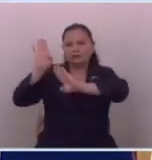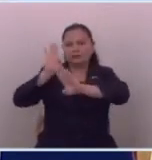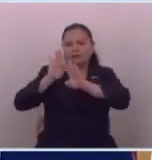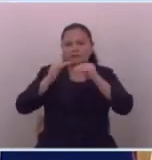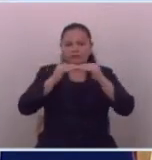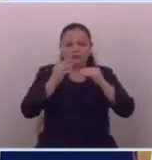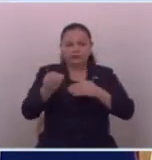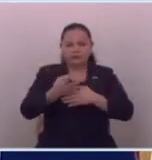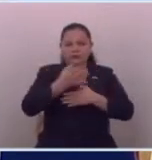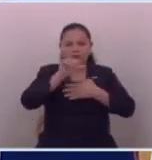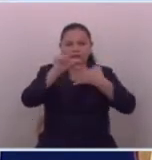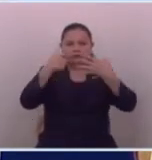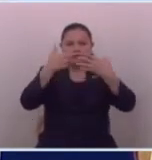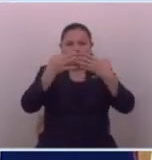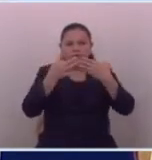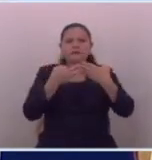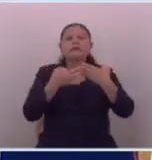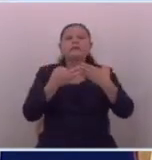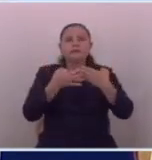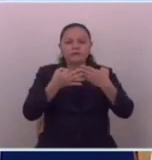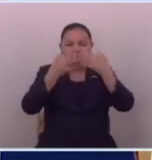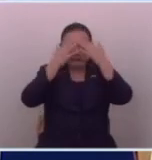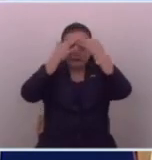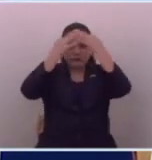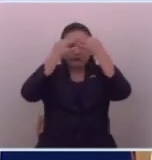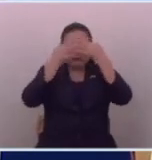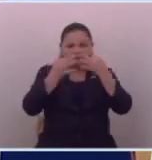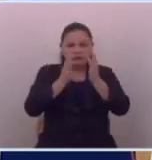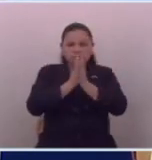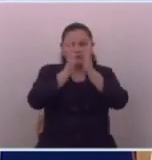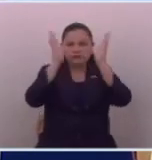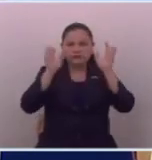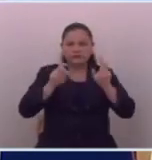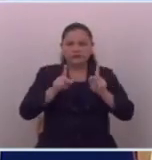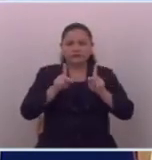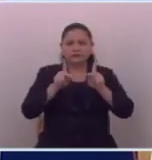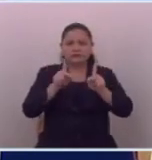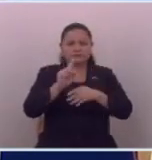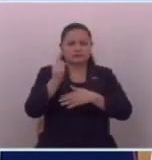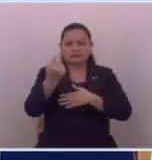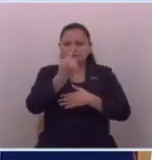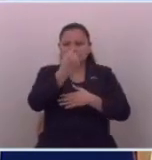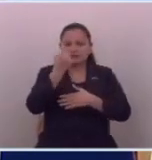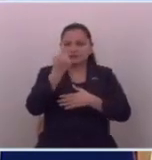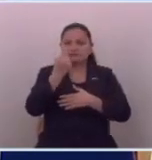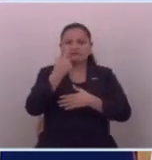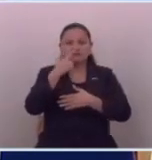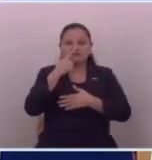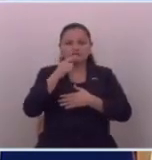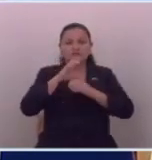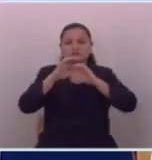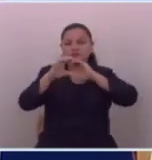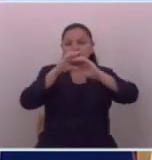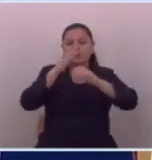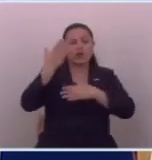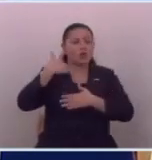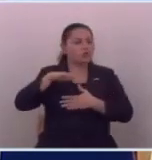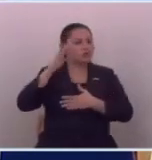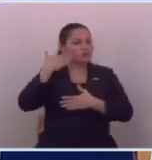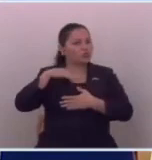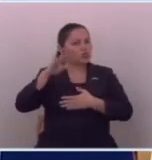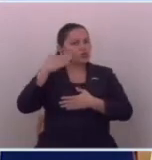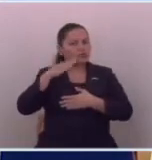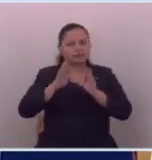ya que la nueva Asamblea Legislativa decidió abrir sus puertas no sólo a aquellos medios que tradicionalmente